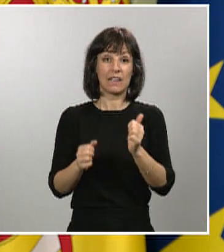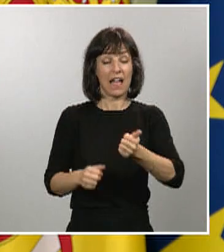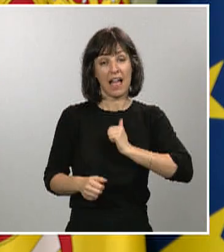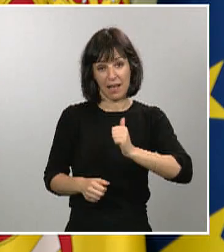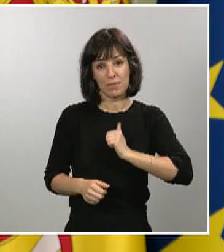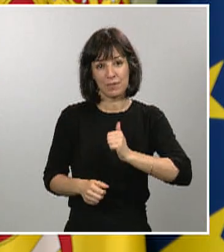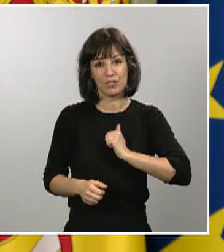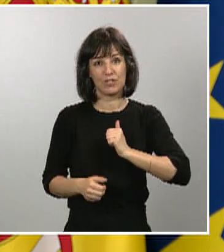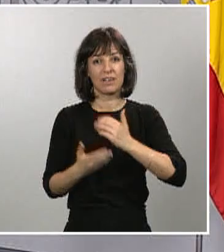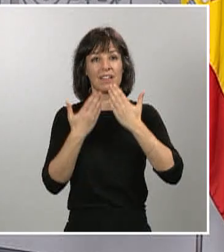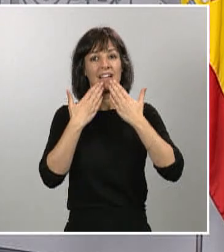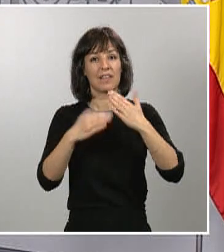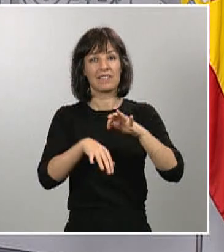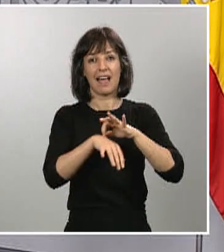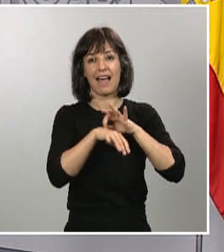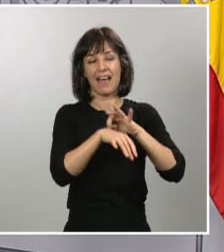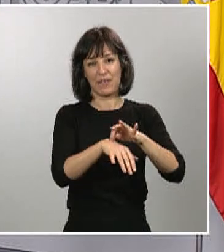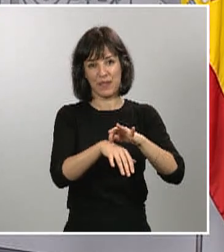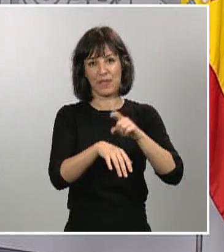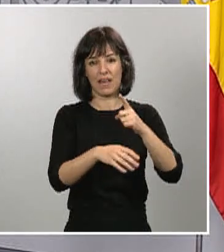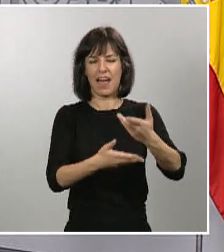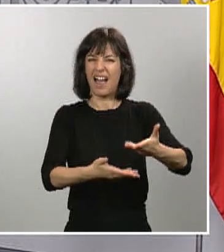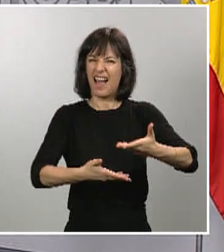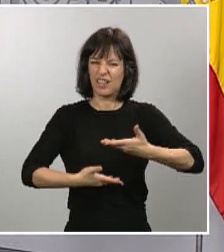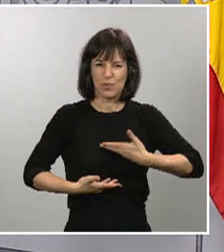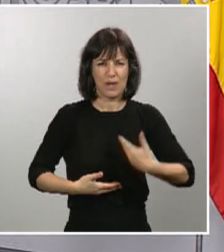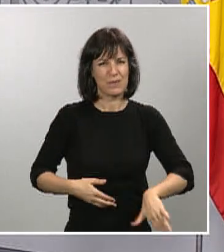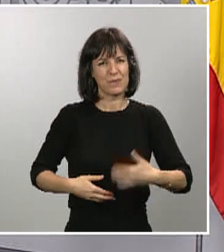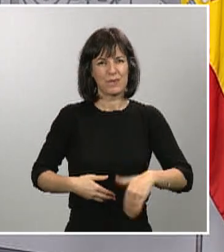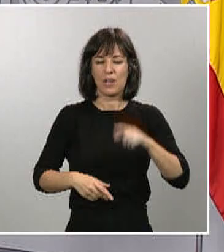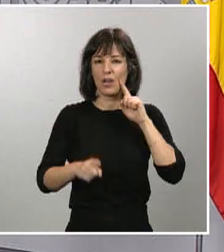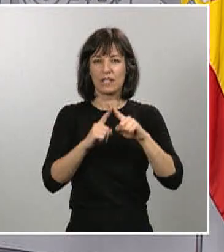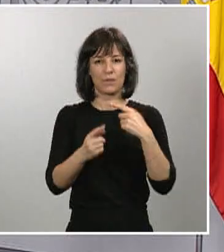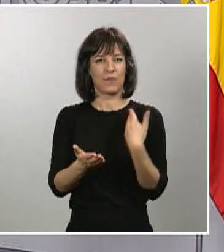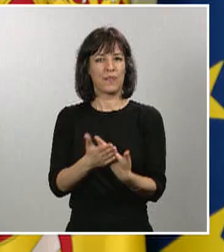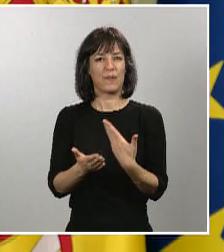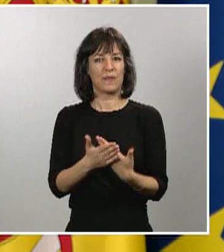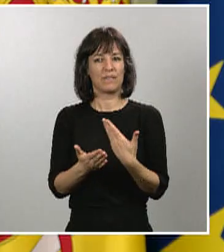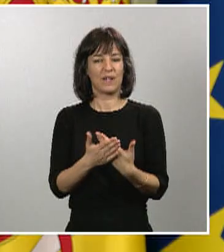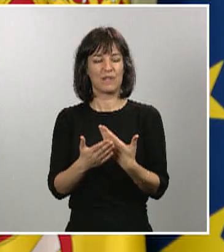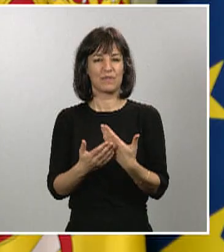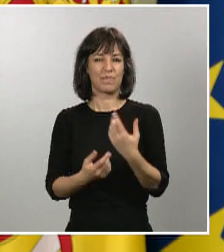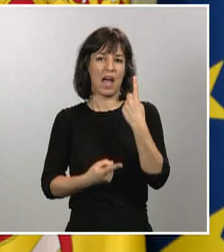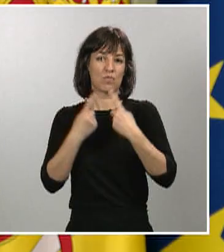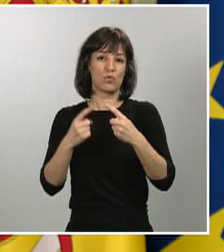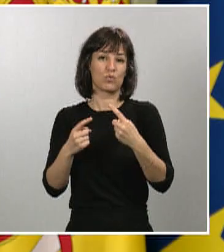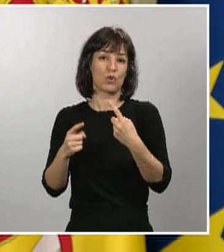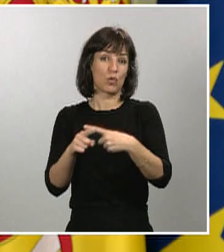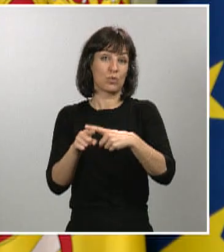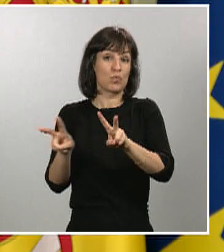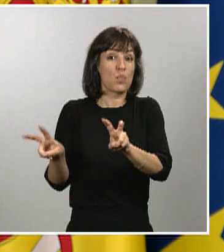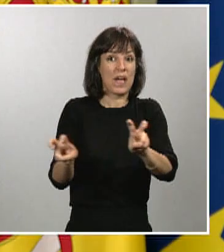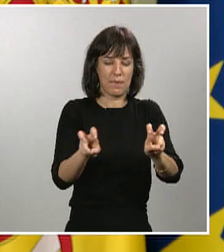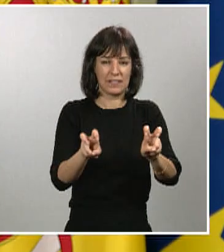agencia, que tanto nos está ayudando en las certificaciones de algunos de estos nuevos productos, pero también al